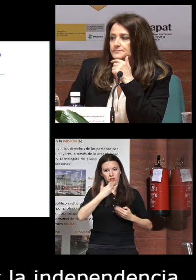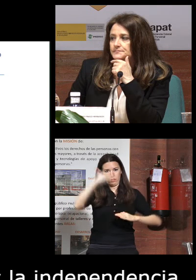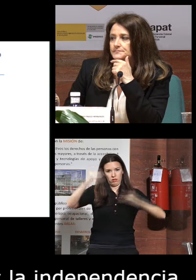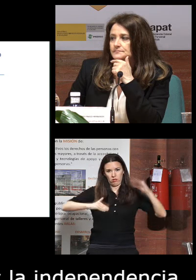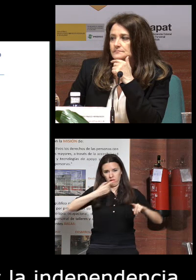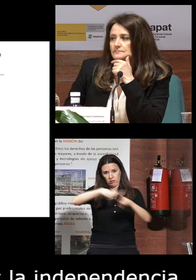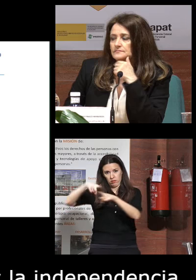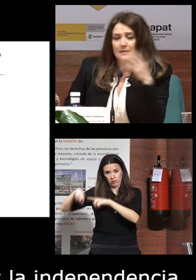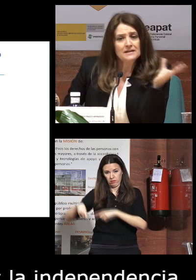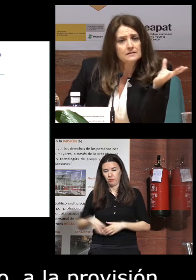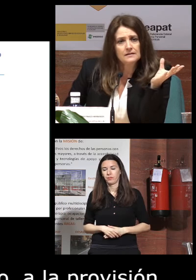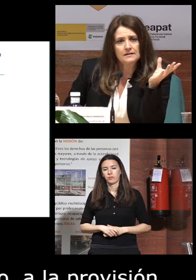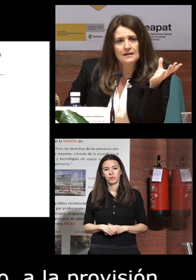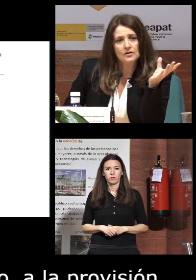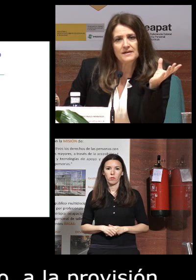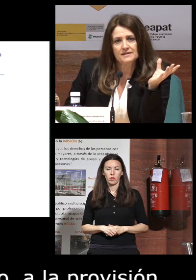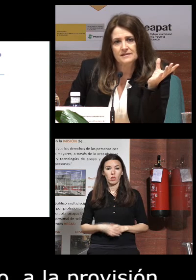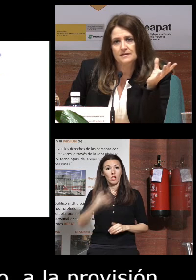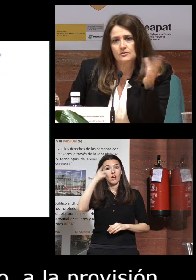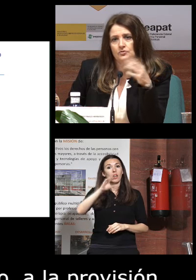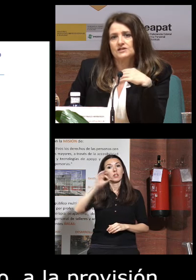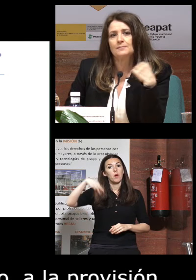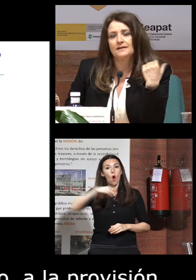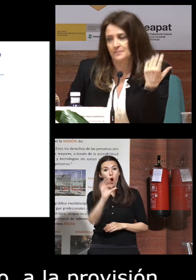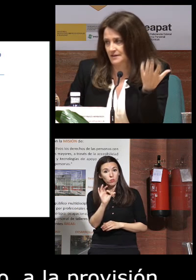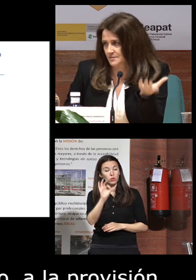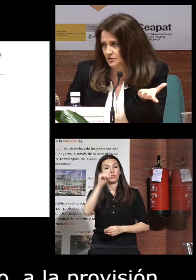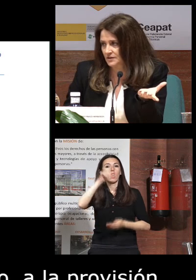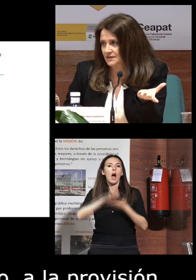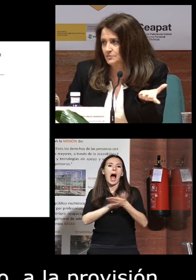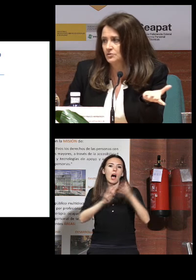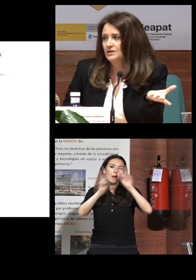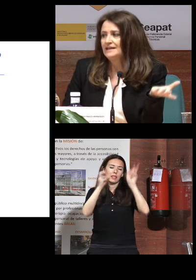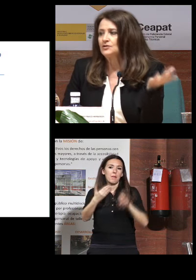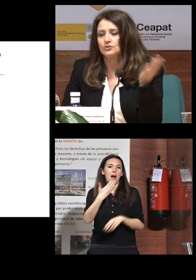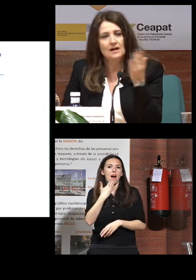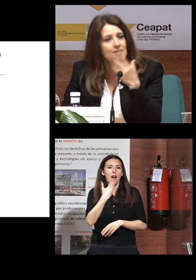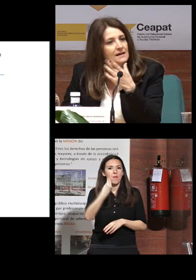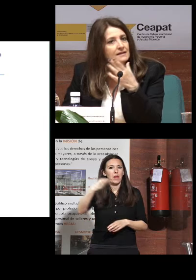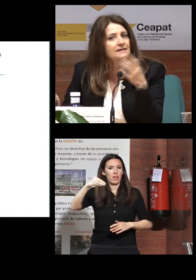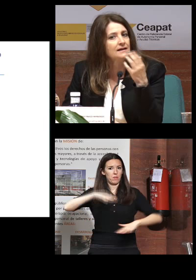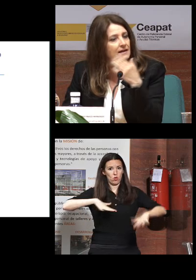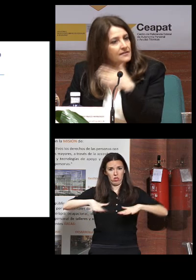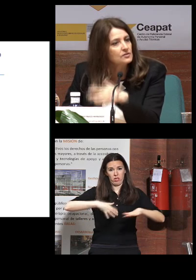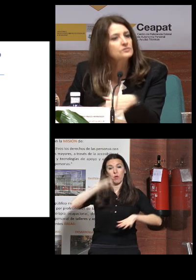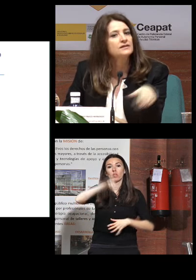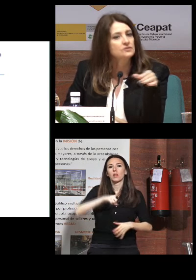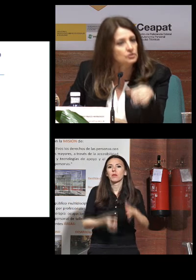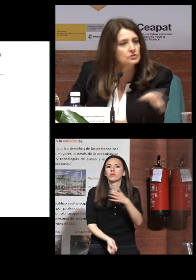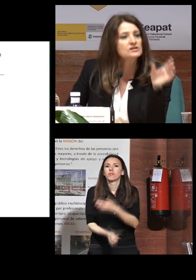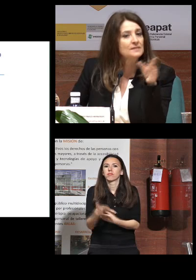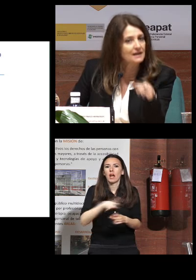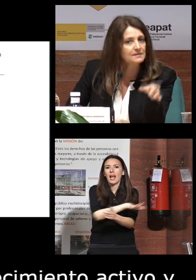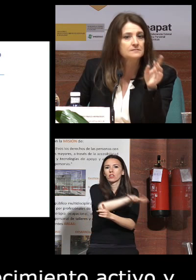intergeneracionales también la OMS nos habla de envejecimiento activo y nos habla de la creación de